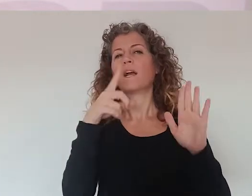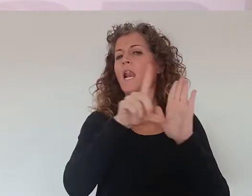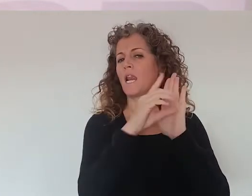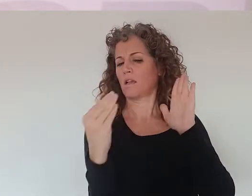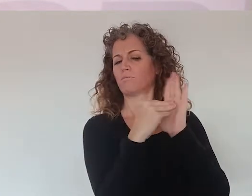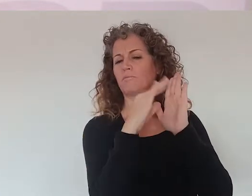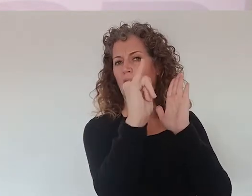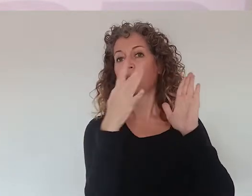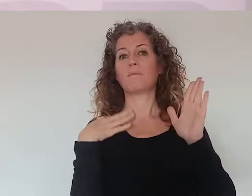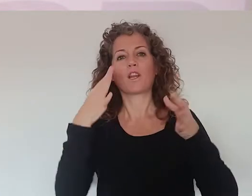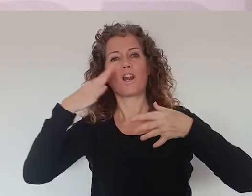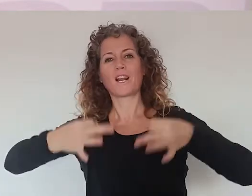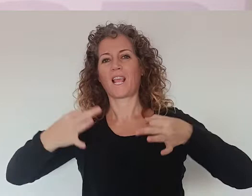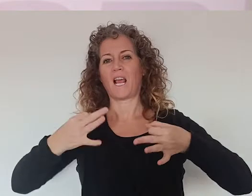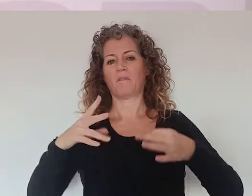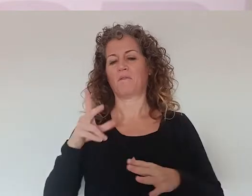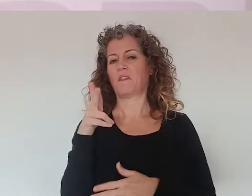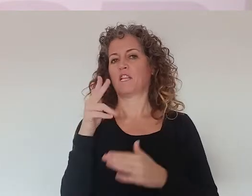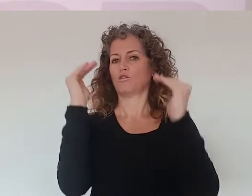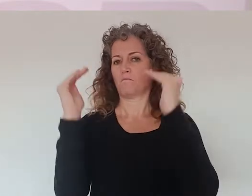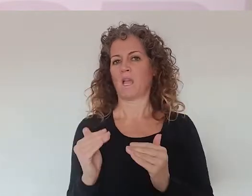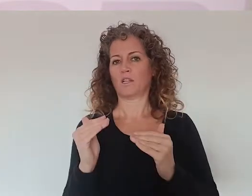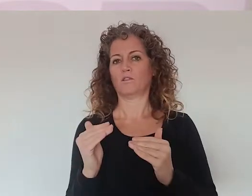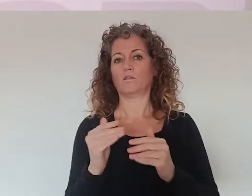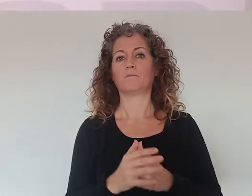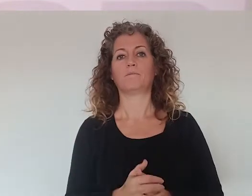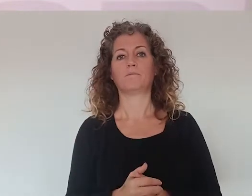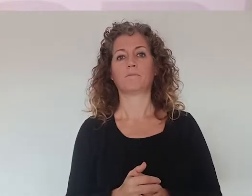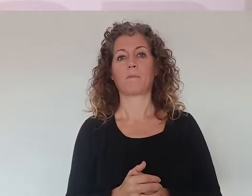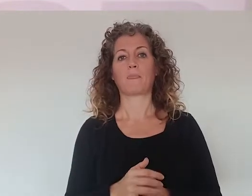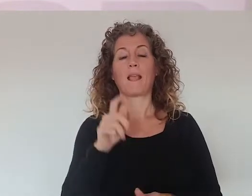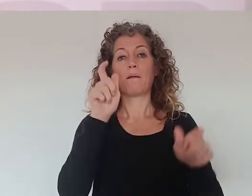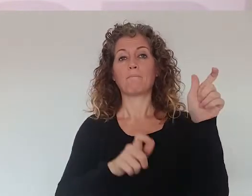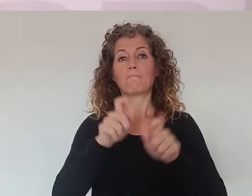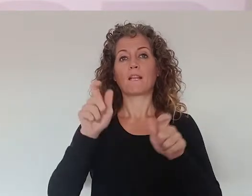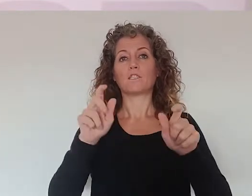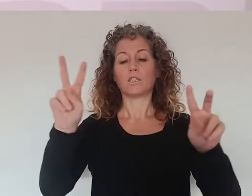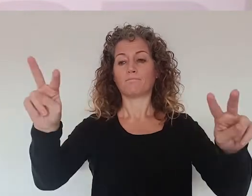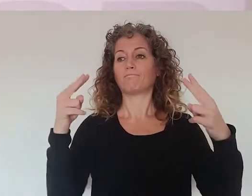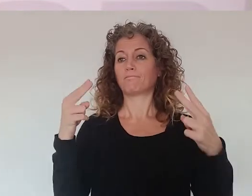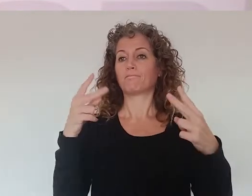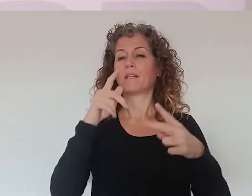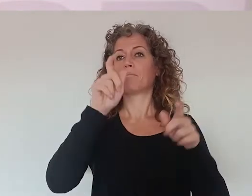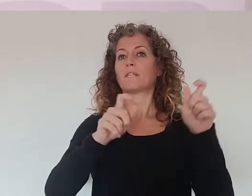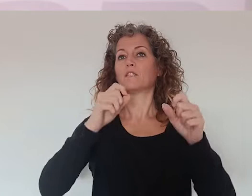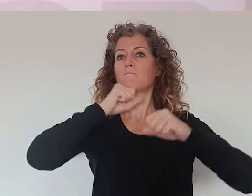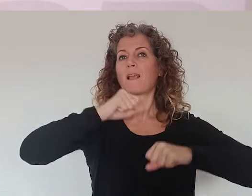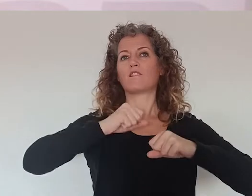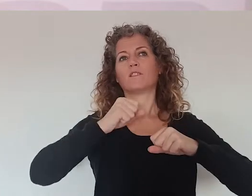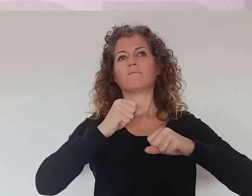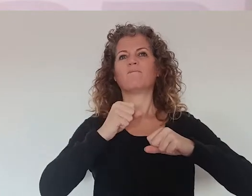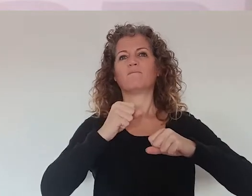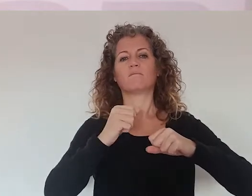No derechos legales, pero sí derechos de facto, en la práctica. Es decir, la gente nos considera menos